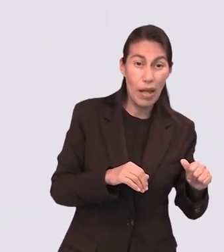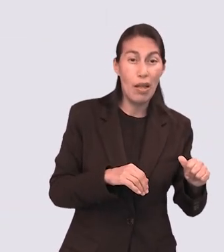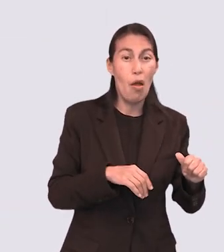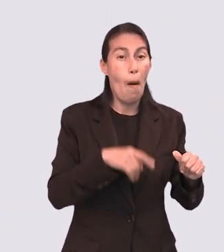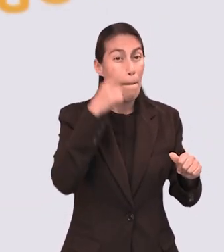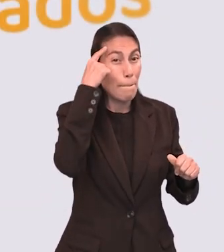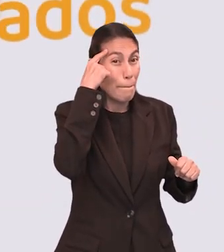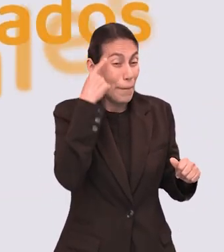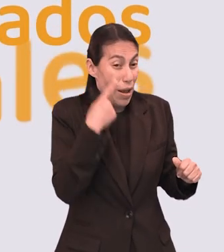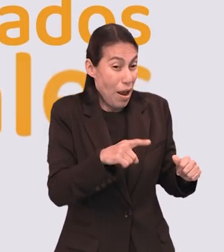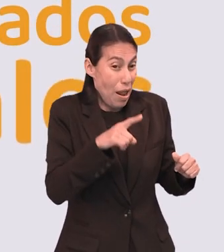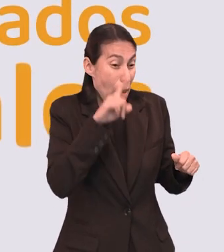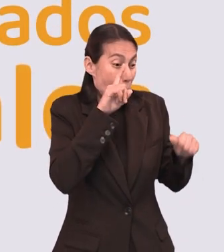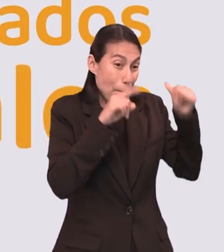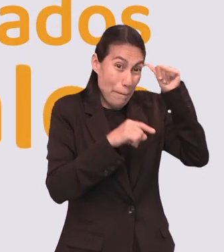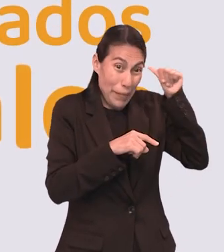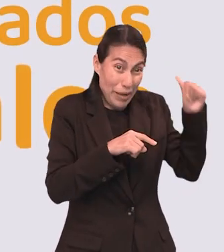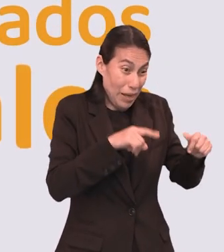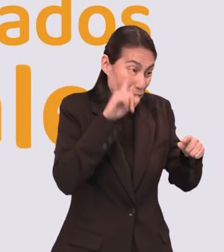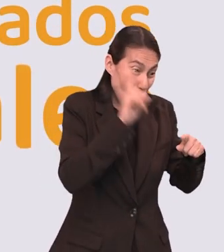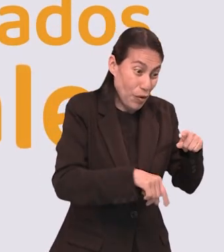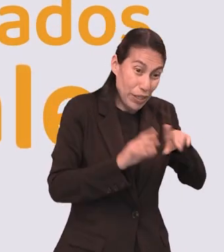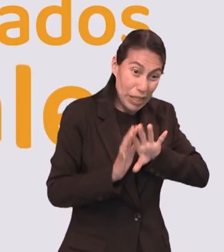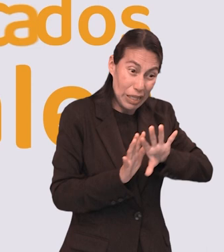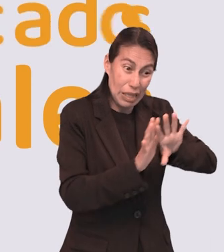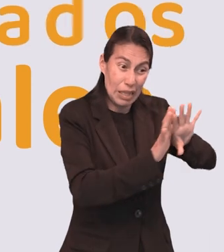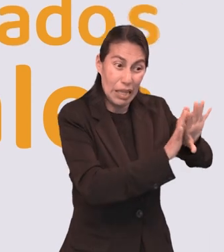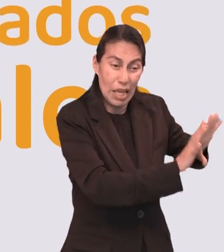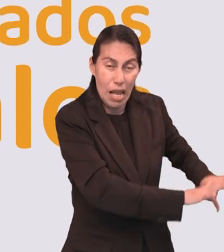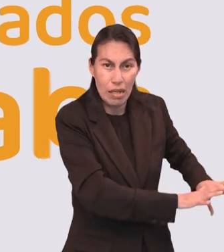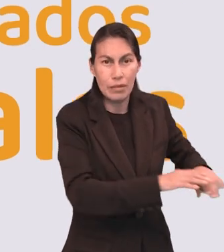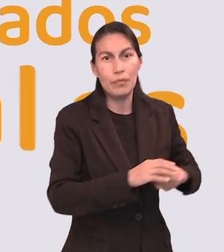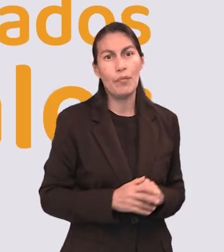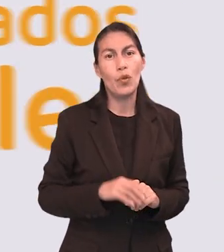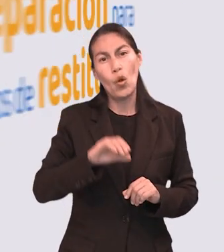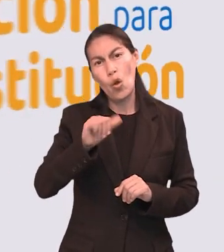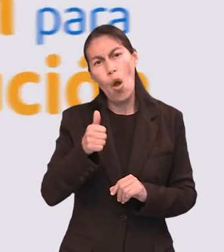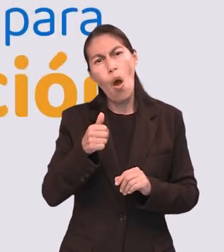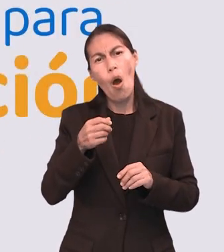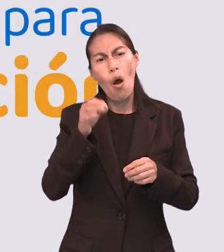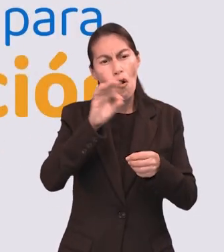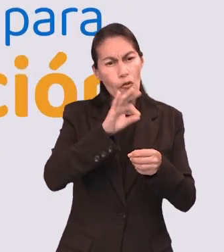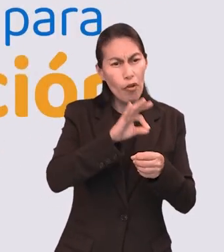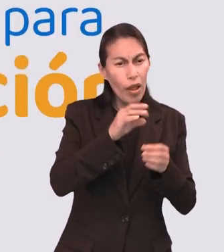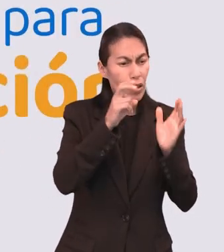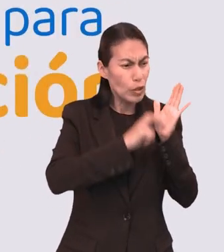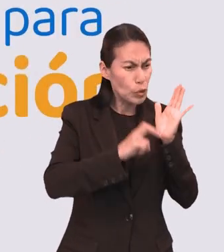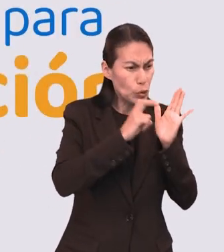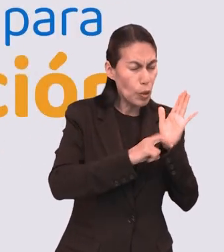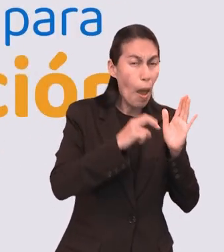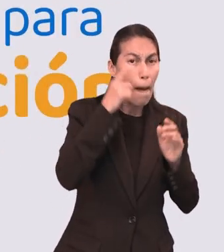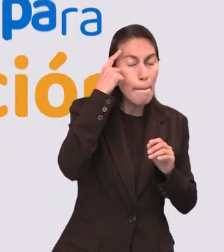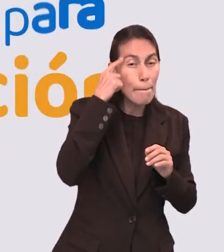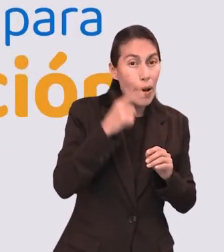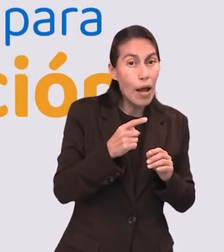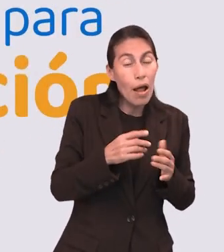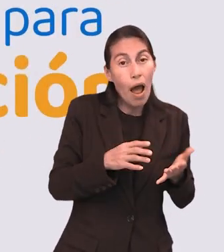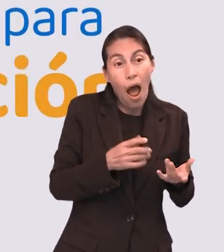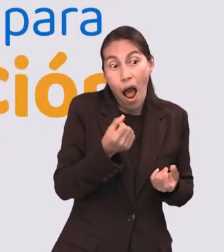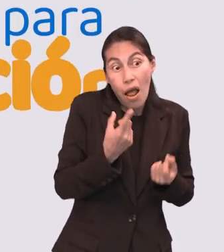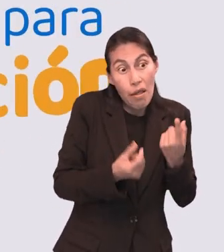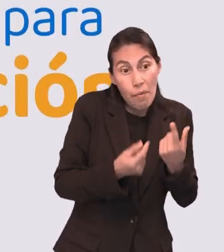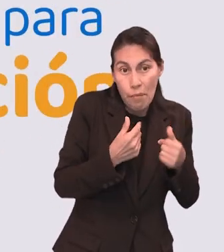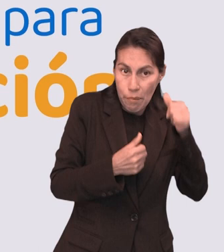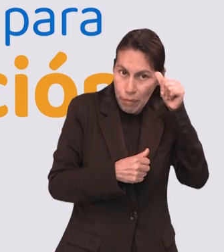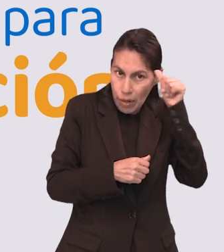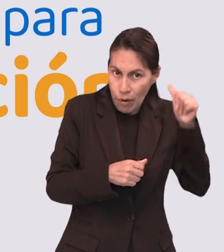pecado para la redención del pecado en casos de pecados accidentales y ofrendas de reparación para casos de